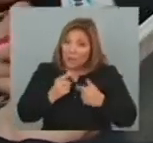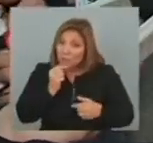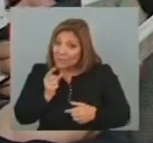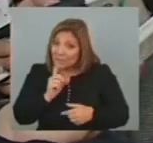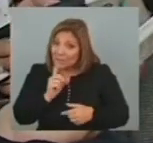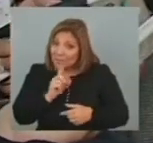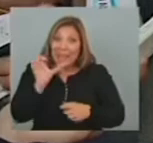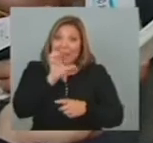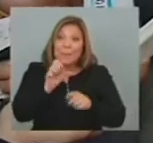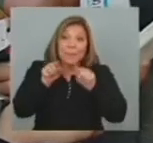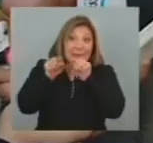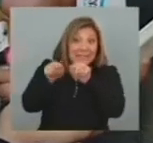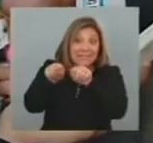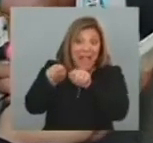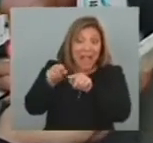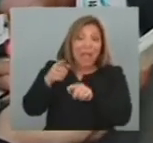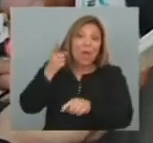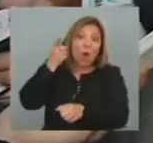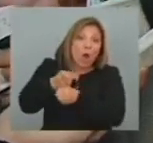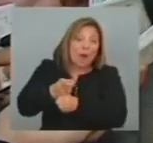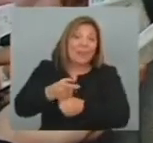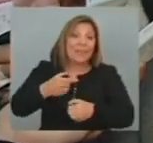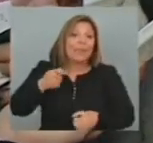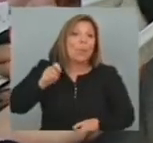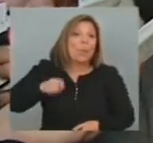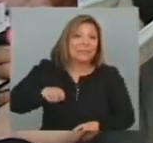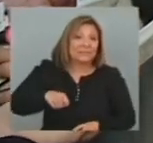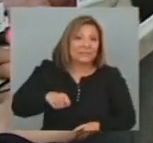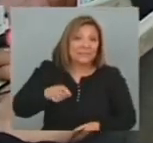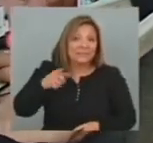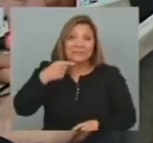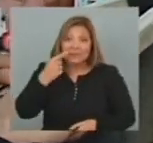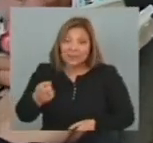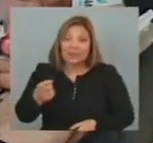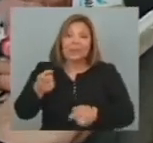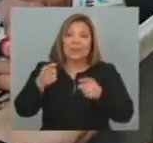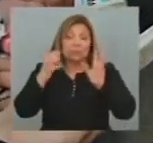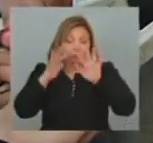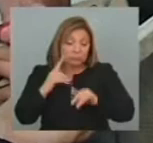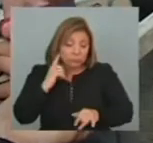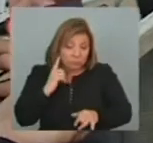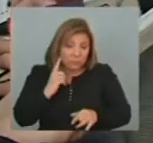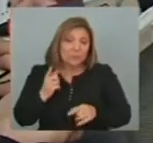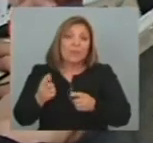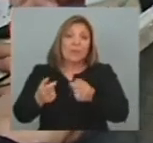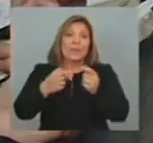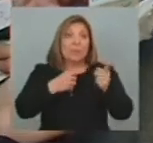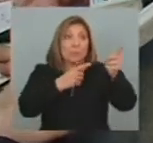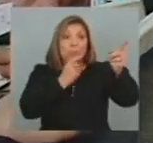empresa Telefónica Cumpliendo la orden Del juez Y se le transmite A la policía